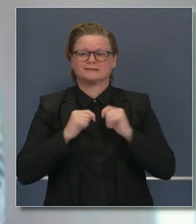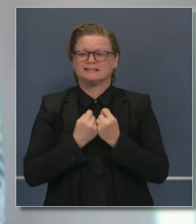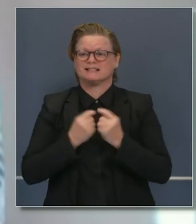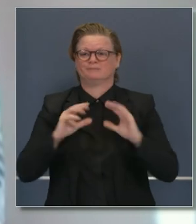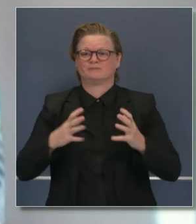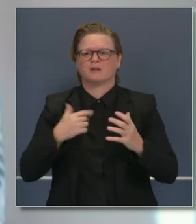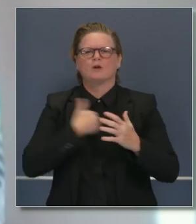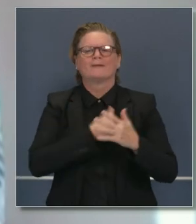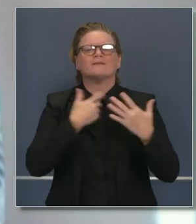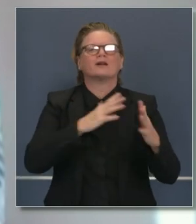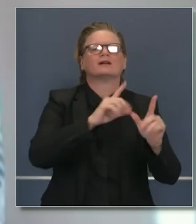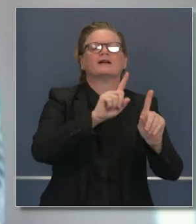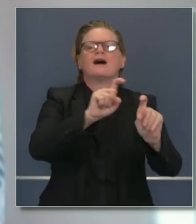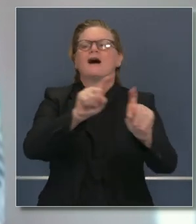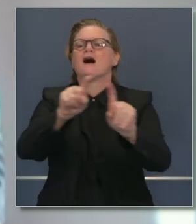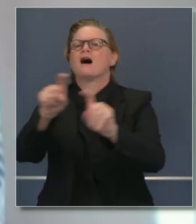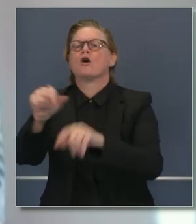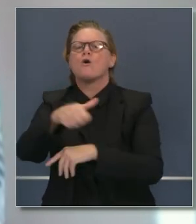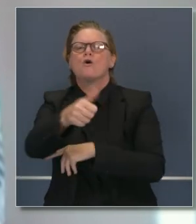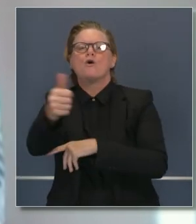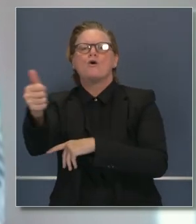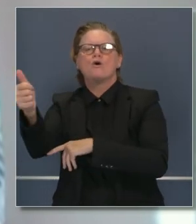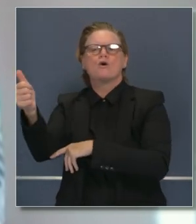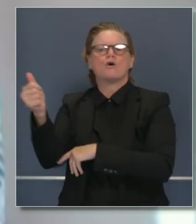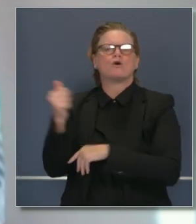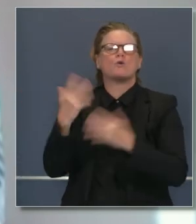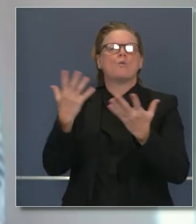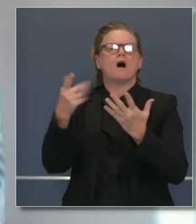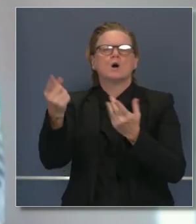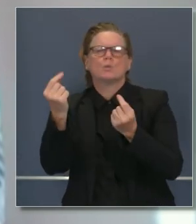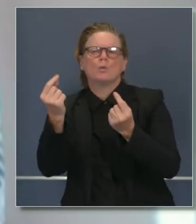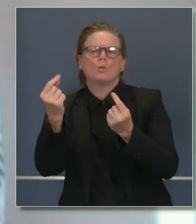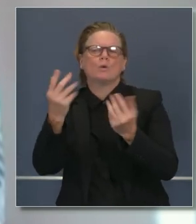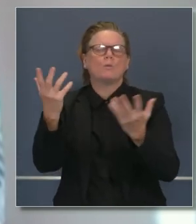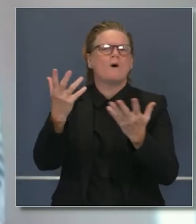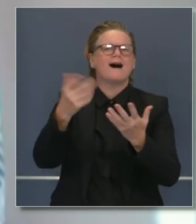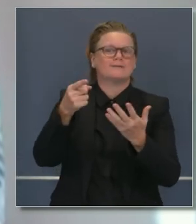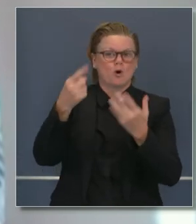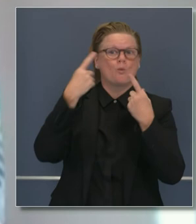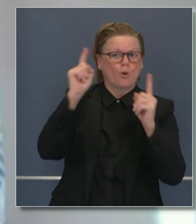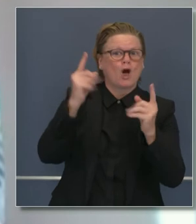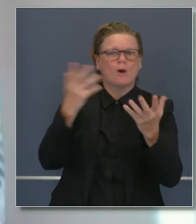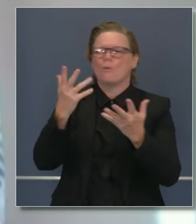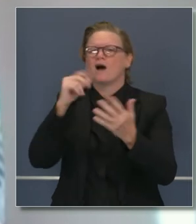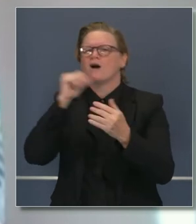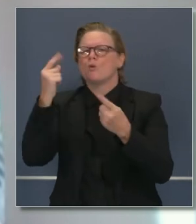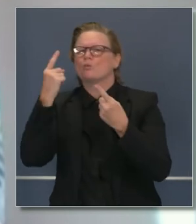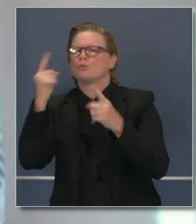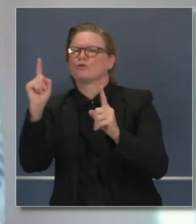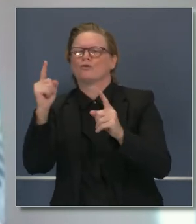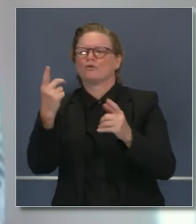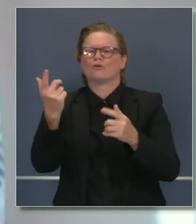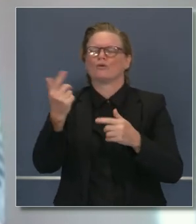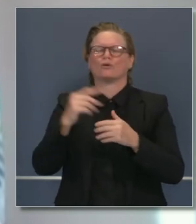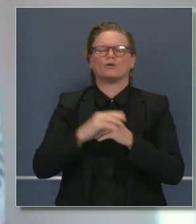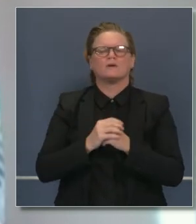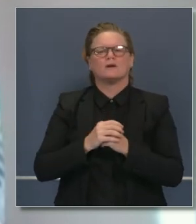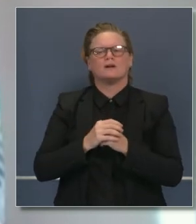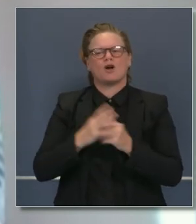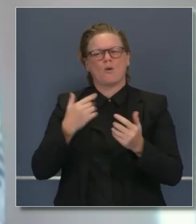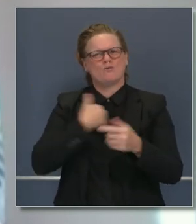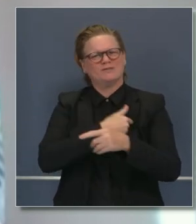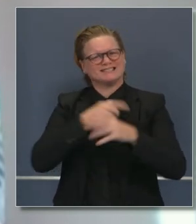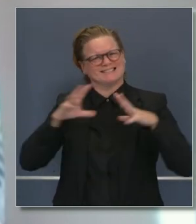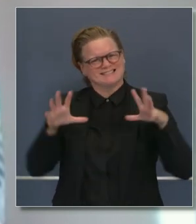peritos a lo ancho del país. Muchos hemos tenido la oportunidad de aprender de nuestros socios locales sobre lo que están